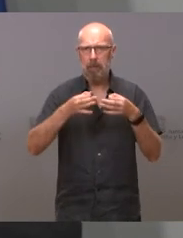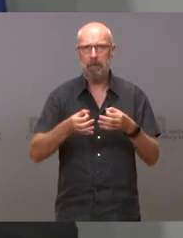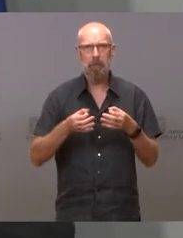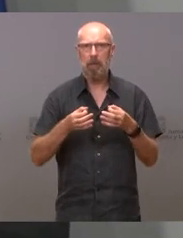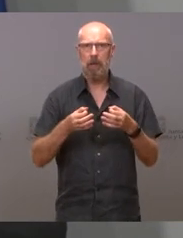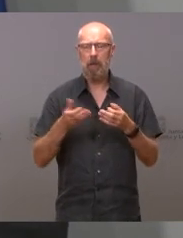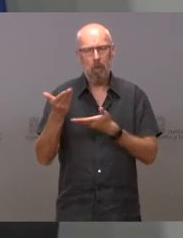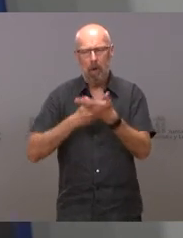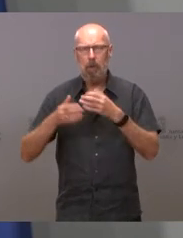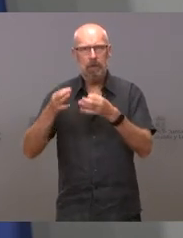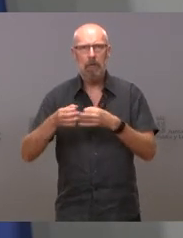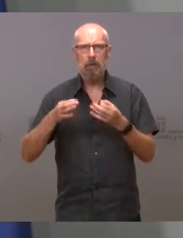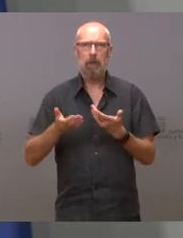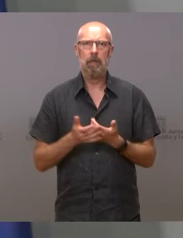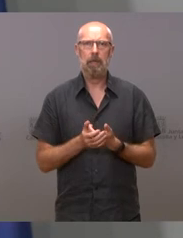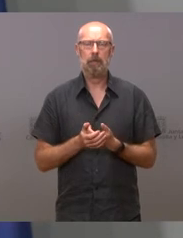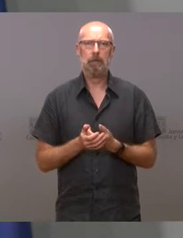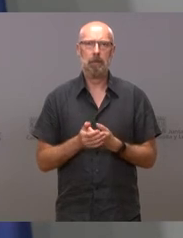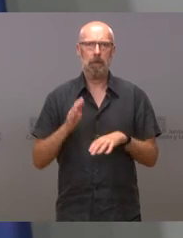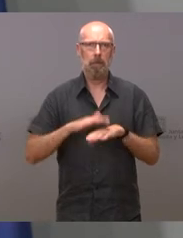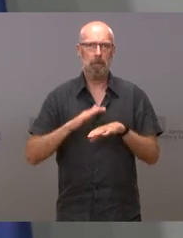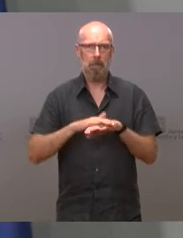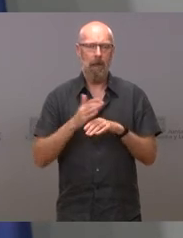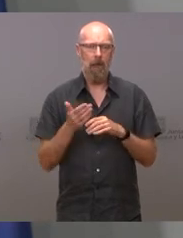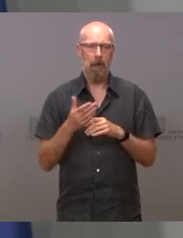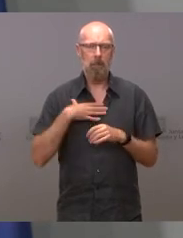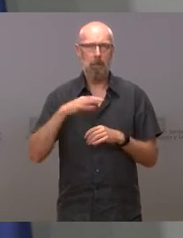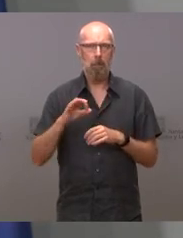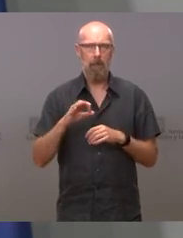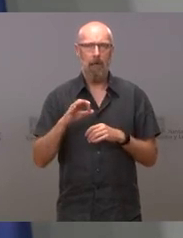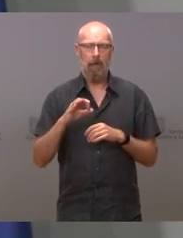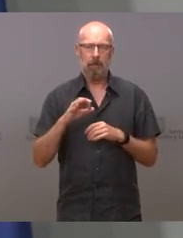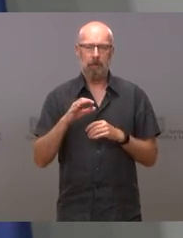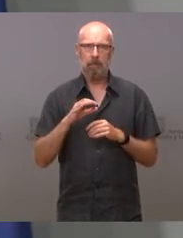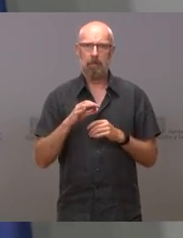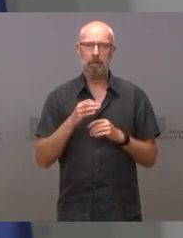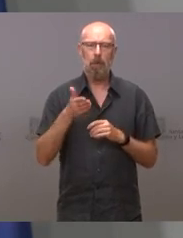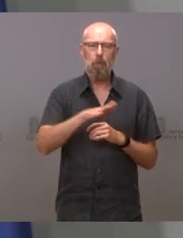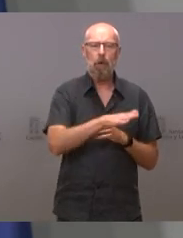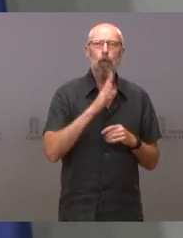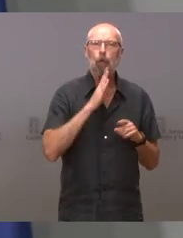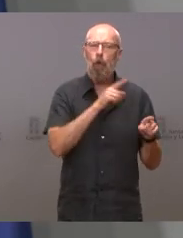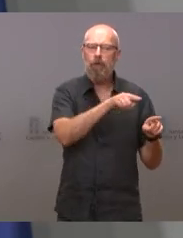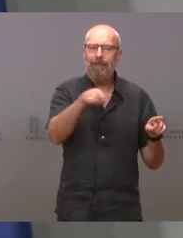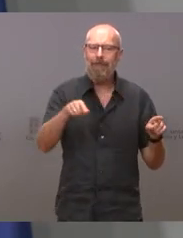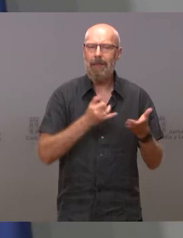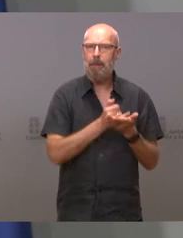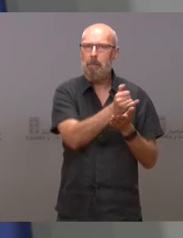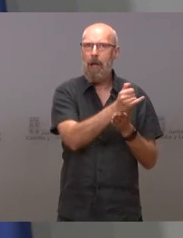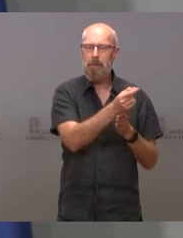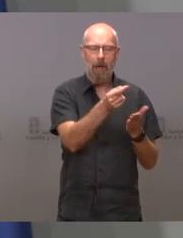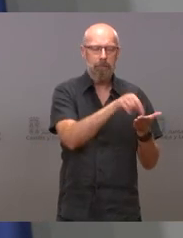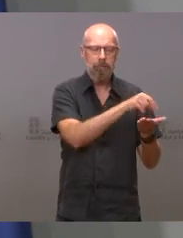posible y en resignificar también estos enterramientos para que queden como lugar de memoria de lo que